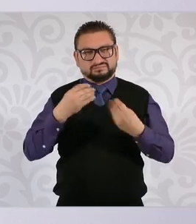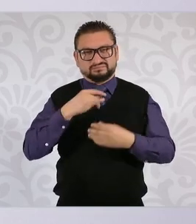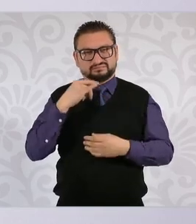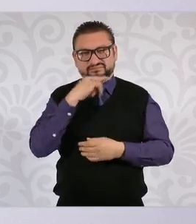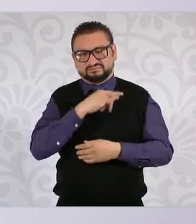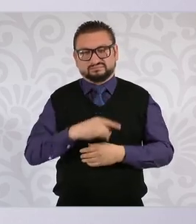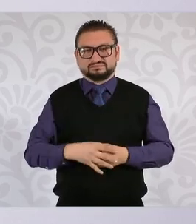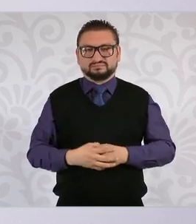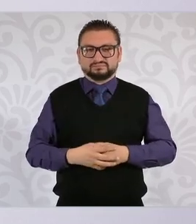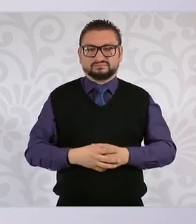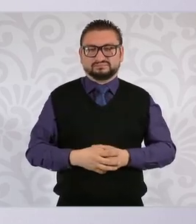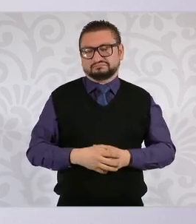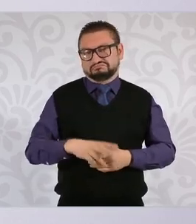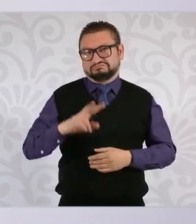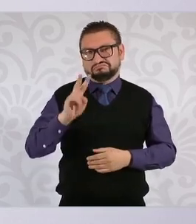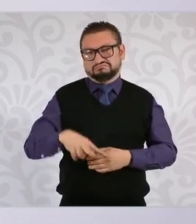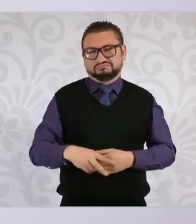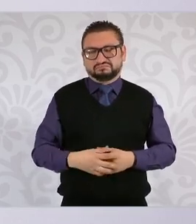La verdad.